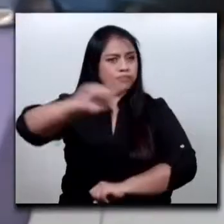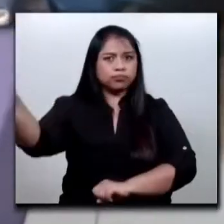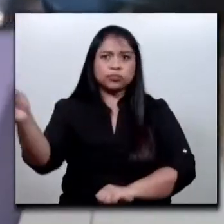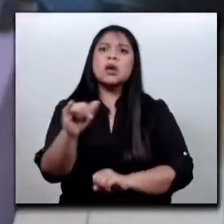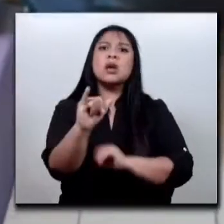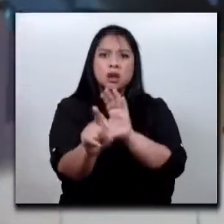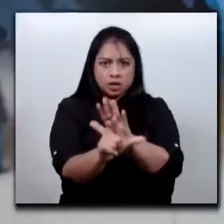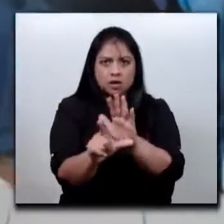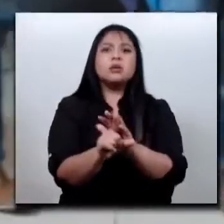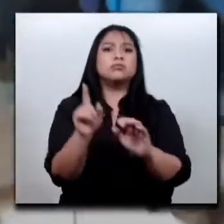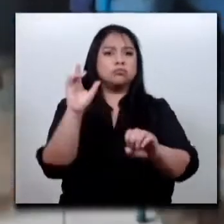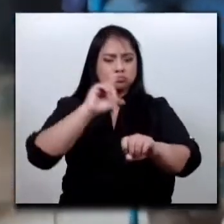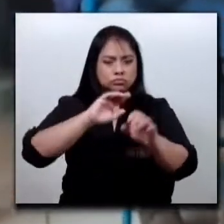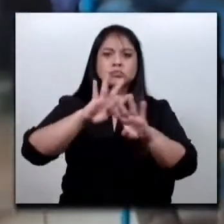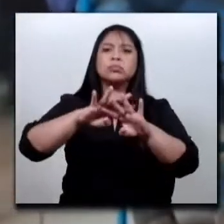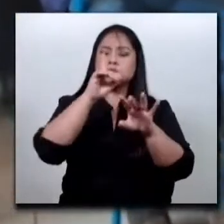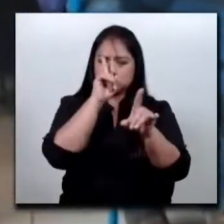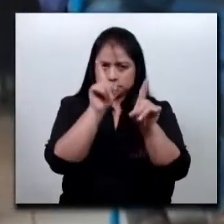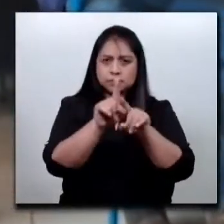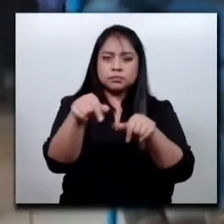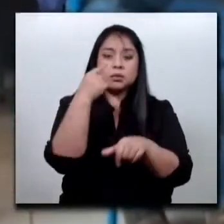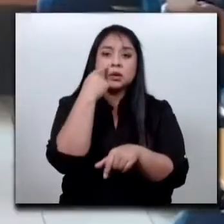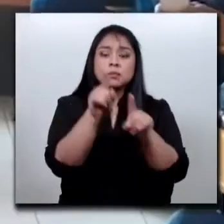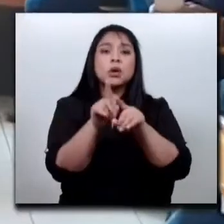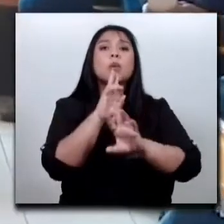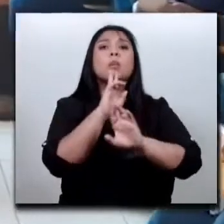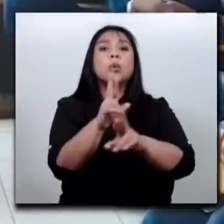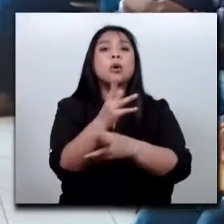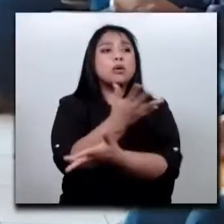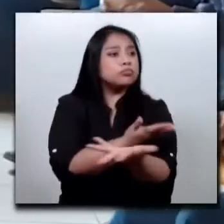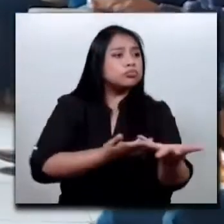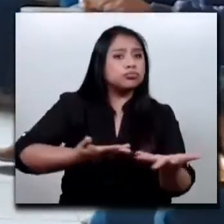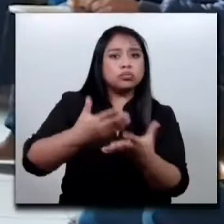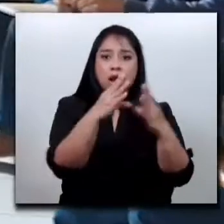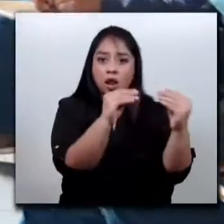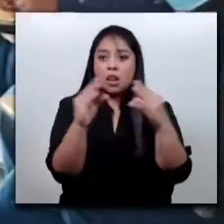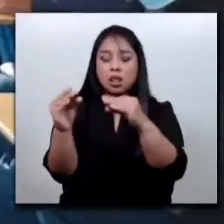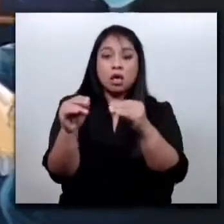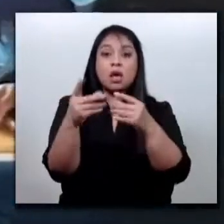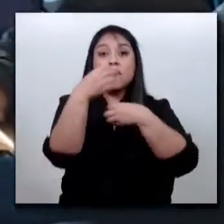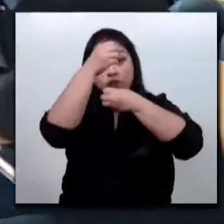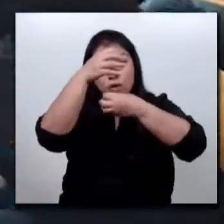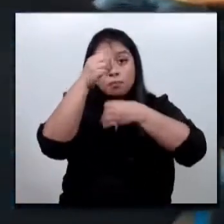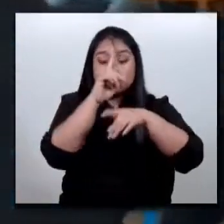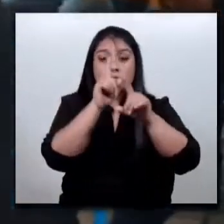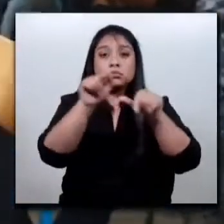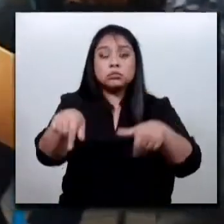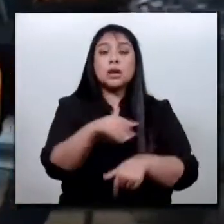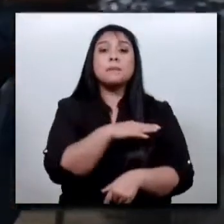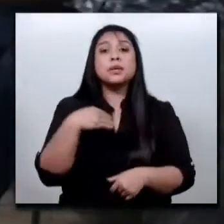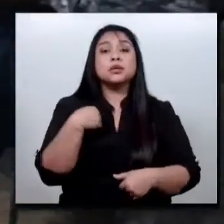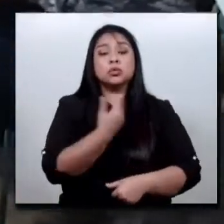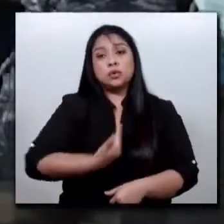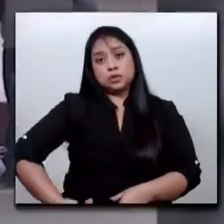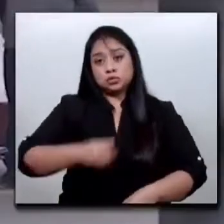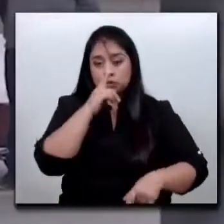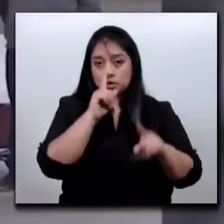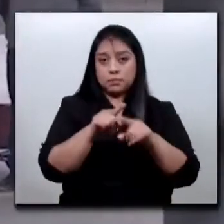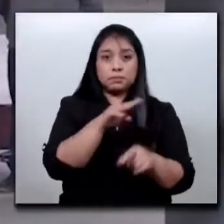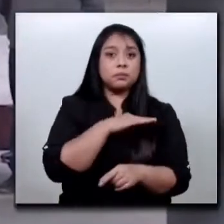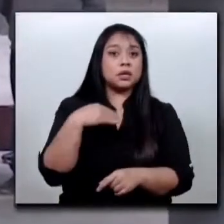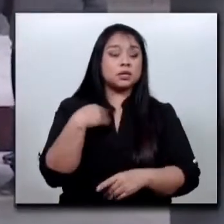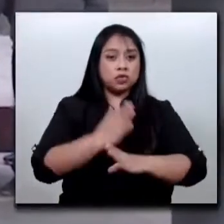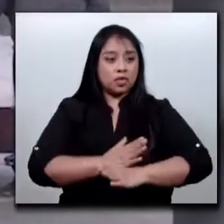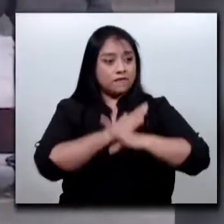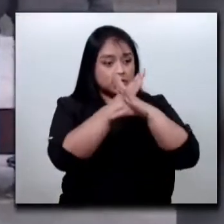Además, como resultado de las mesas de diálogo, les informo que el proceso encabezado por el Ministro de Gobernación y el Ministro de la Defensa